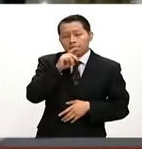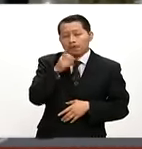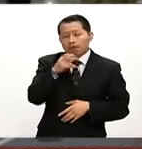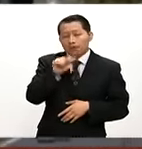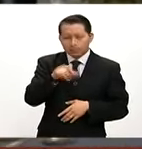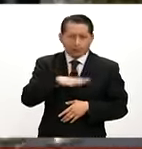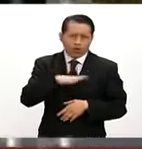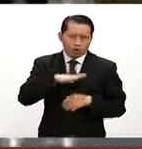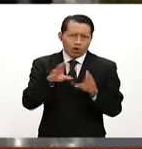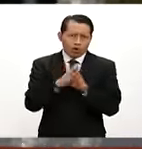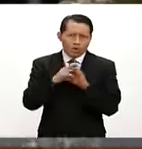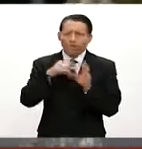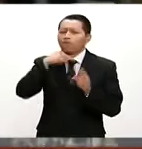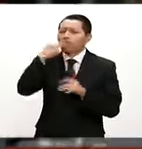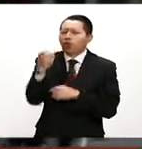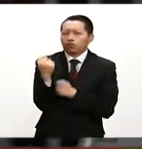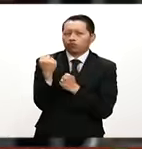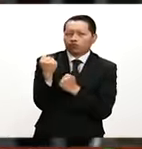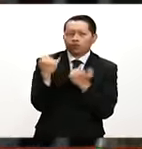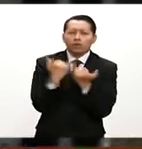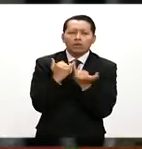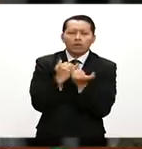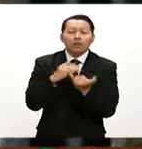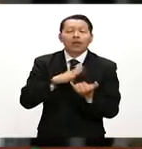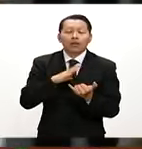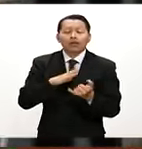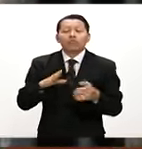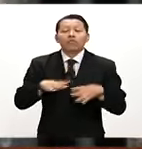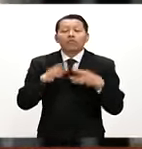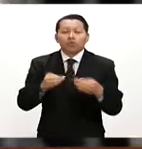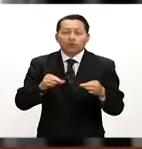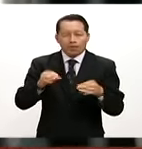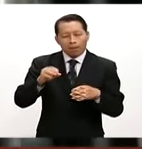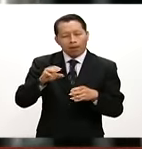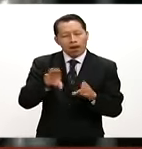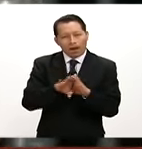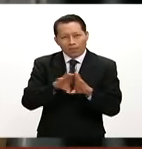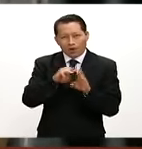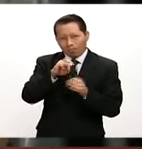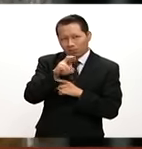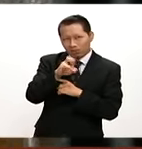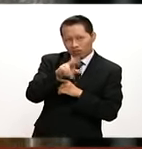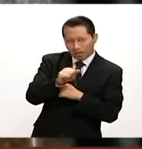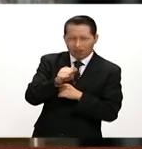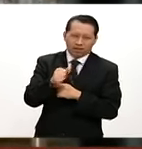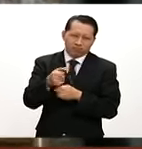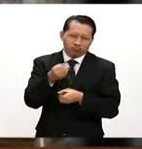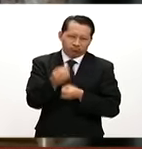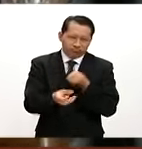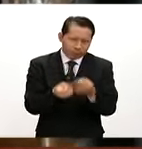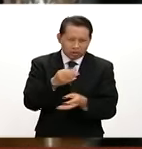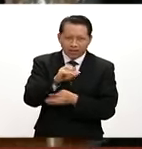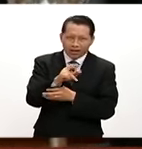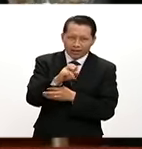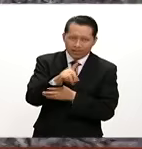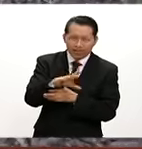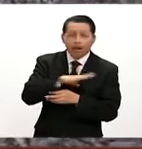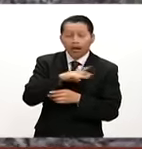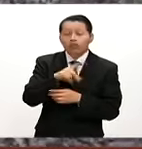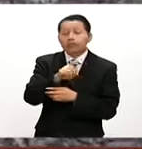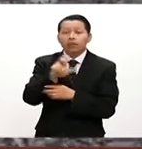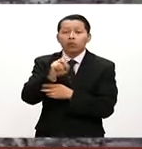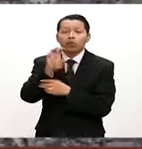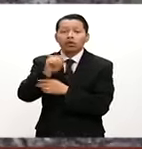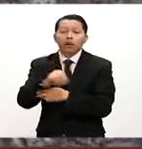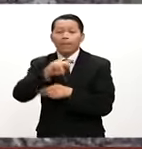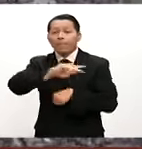poderosos. Ella fundó las Misioneras de la Caridad, que tiene presencia esta fundación, en esta congregación en 139